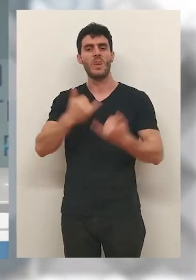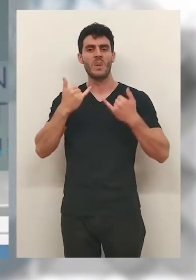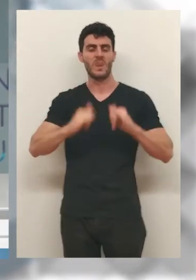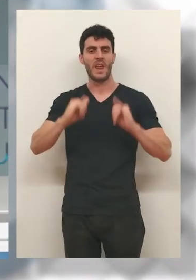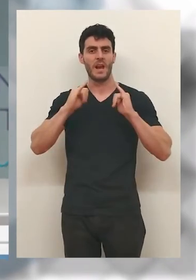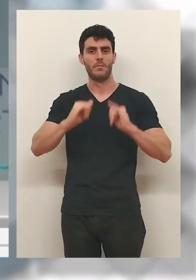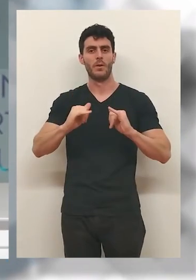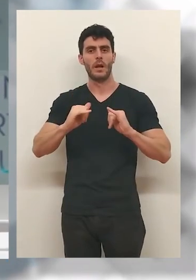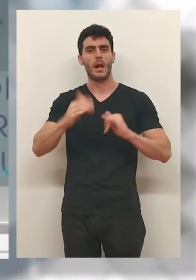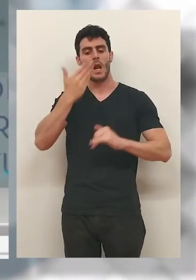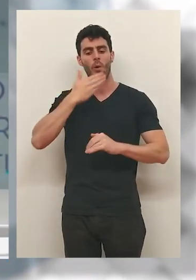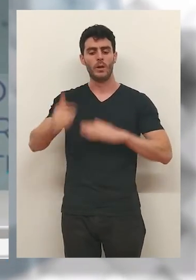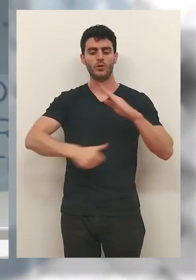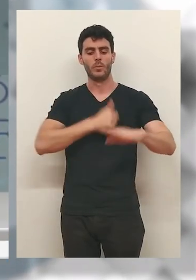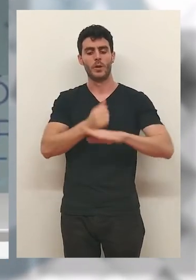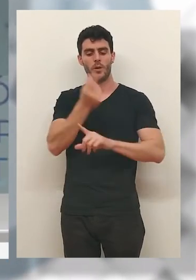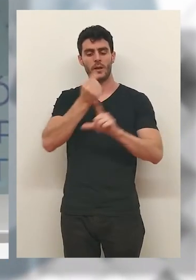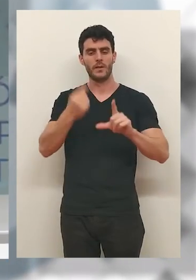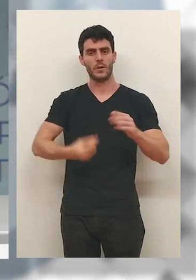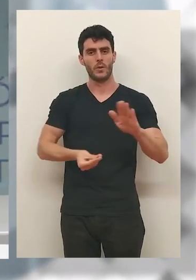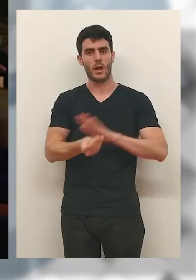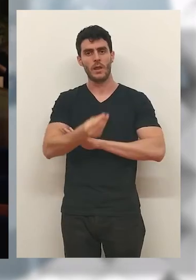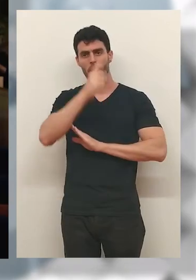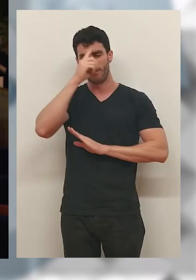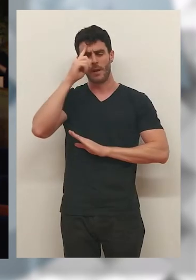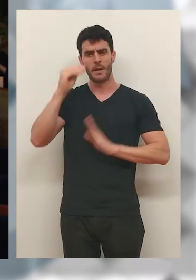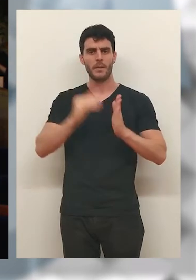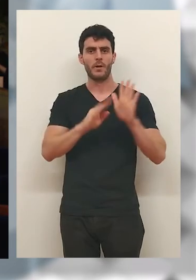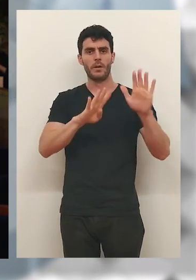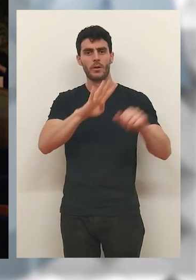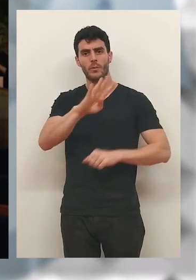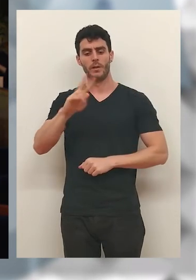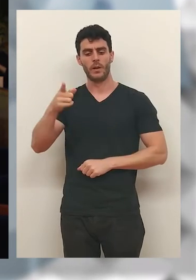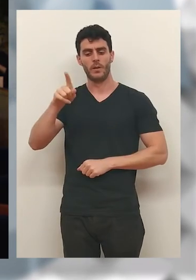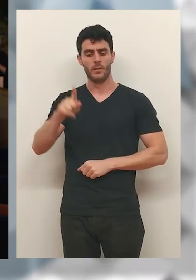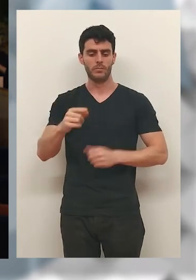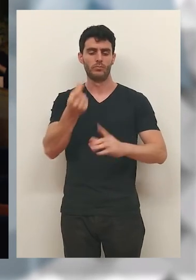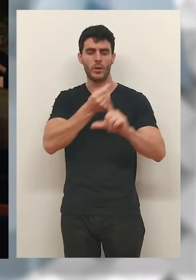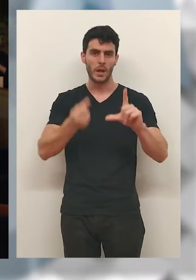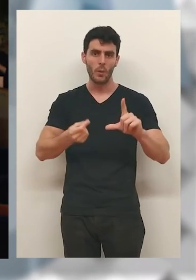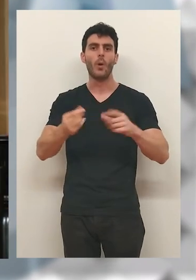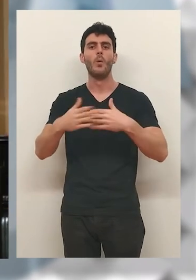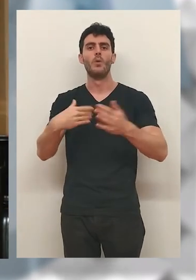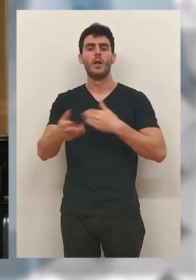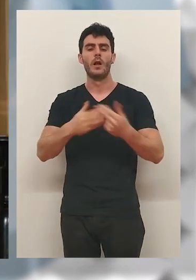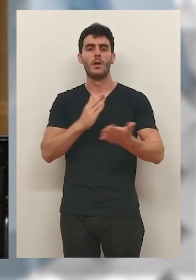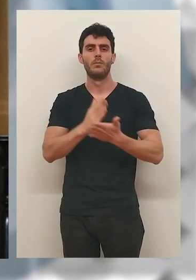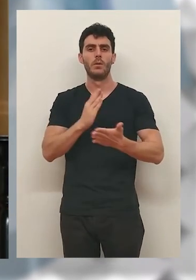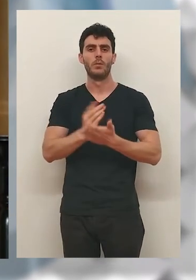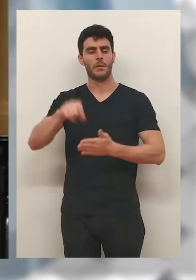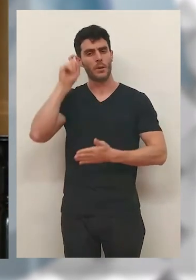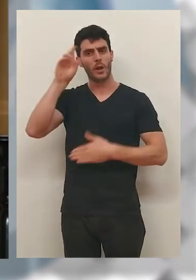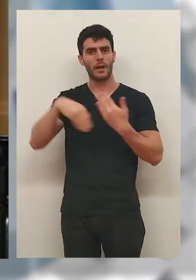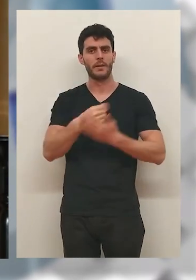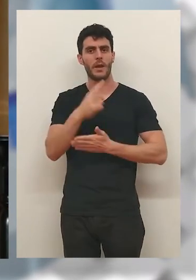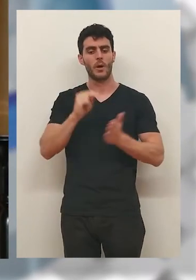Regional en una ceremonia celebrada en la Escuela Superior de Diseño. Nacida en Madrid en 1942, estudió dibujo y modelado y ejerció la